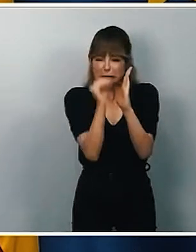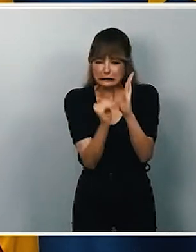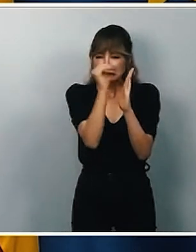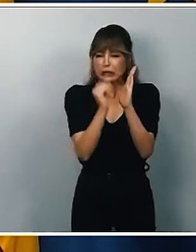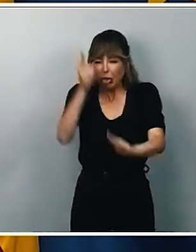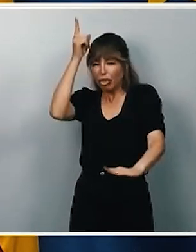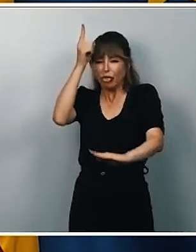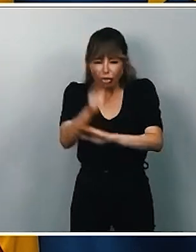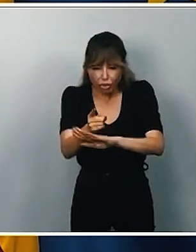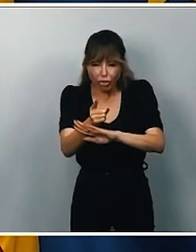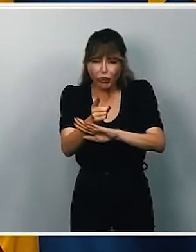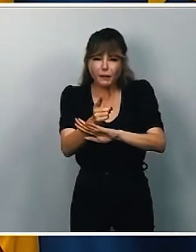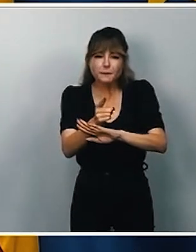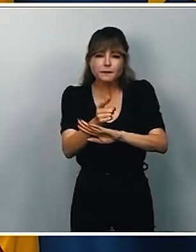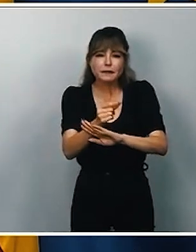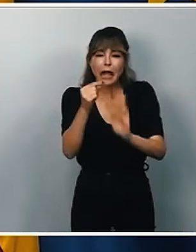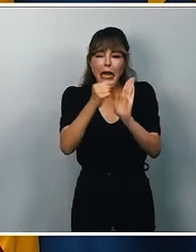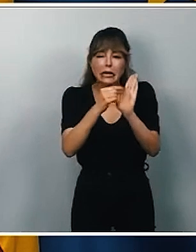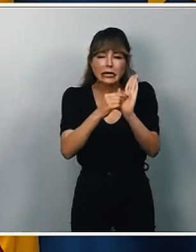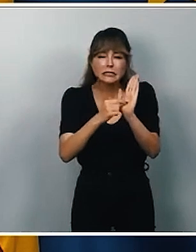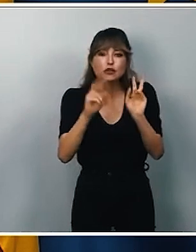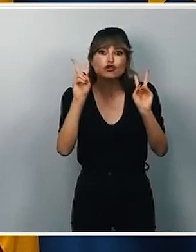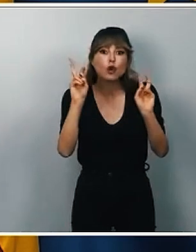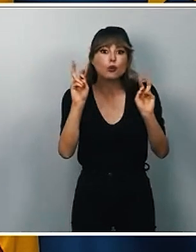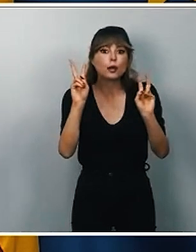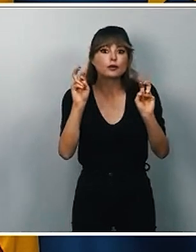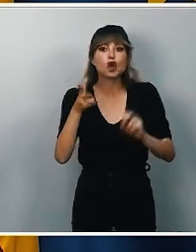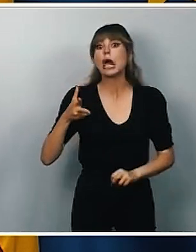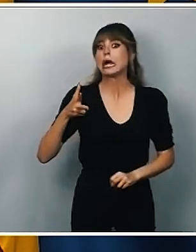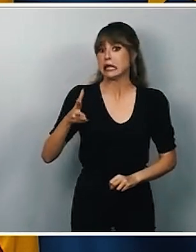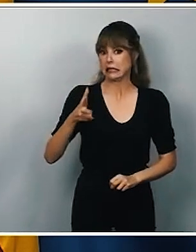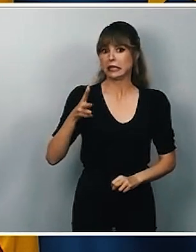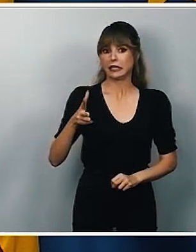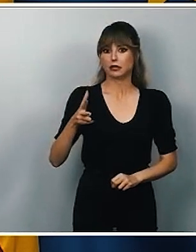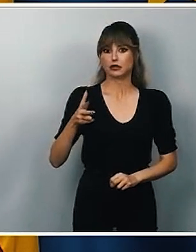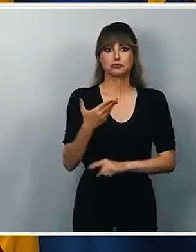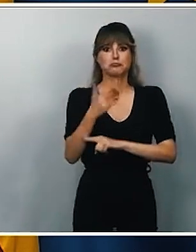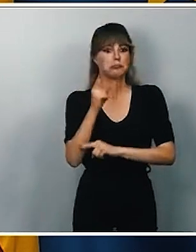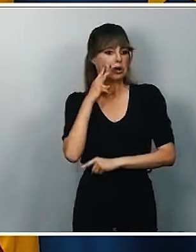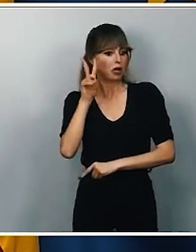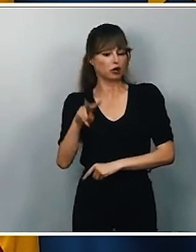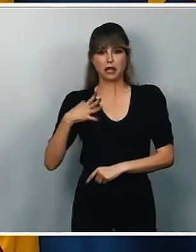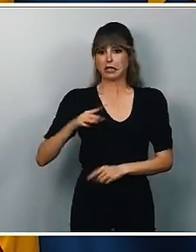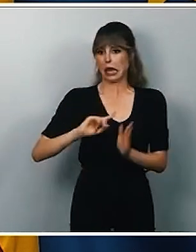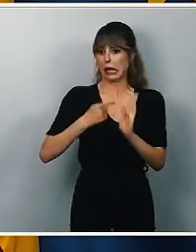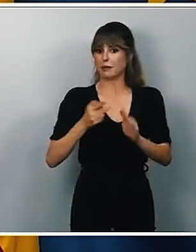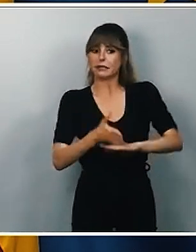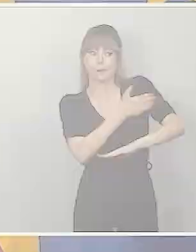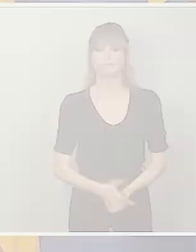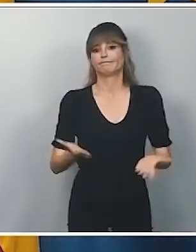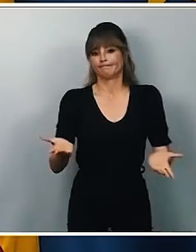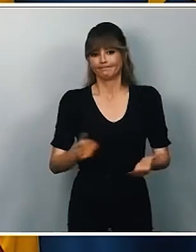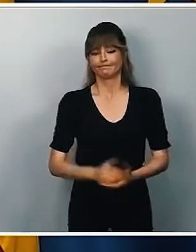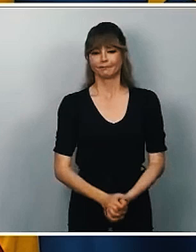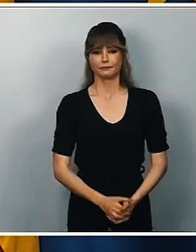imponer nuevos requisitos a los derechos que ya se reconocían en leyes previas de la Comunidad de